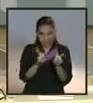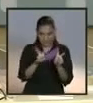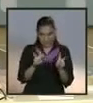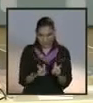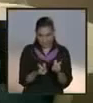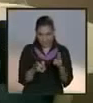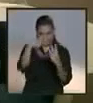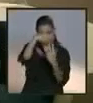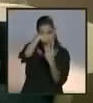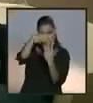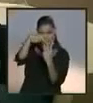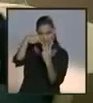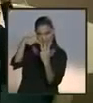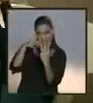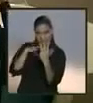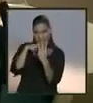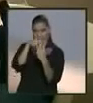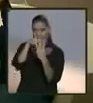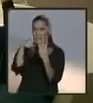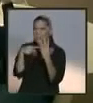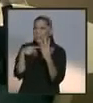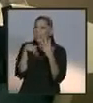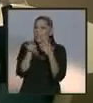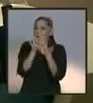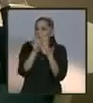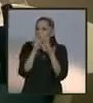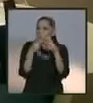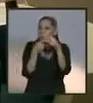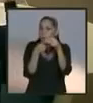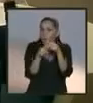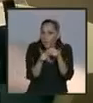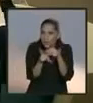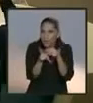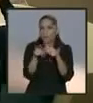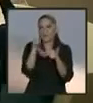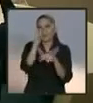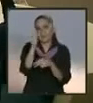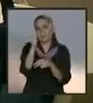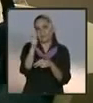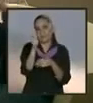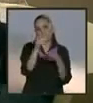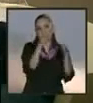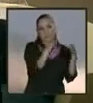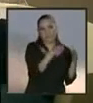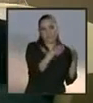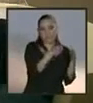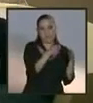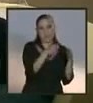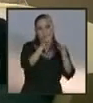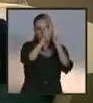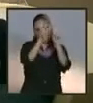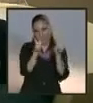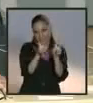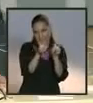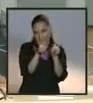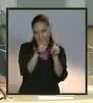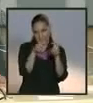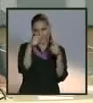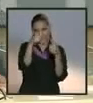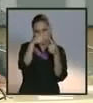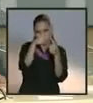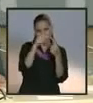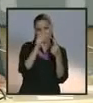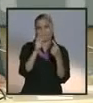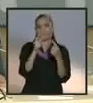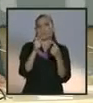una vez lo plantee? Sí, sí, usted tiene razón. Bloque número dos, que es total bloque uno temático. Es el tema